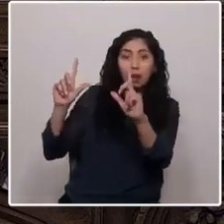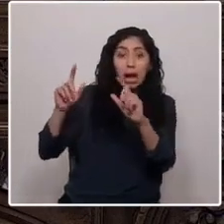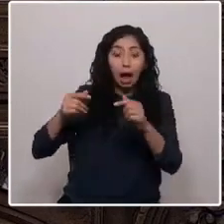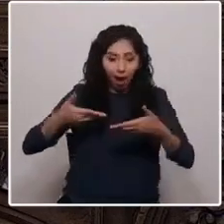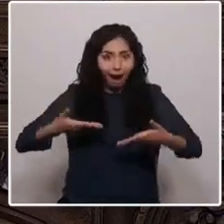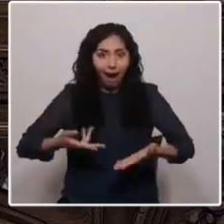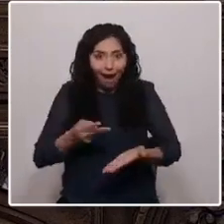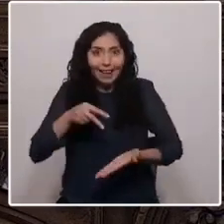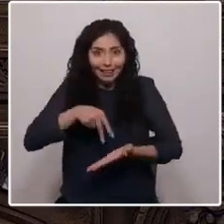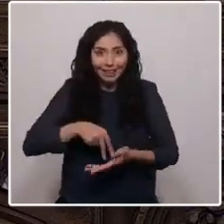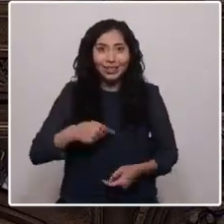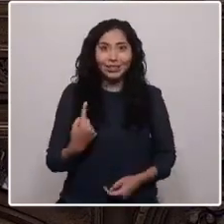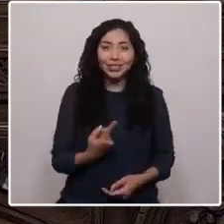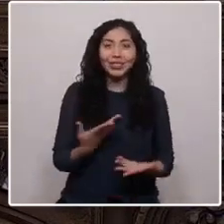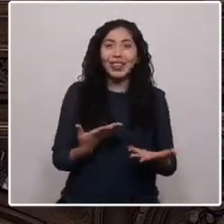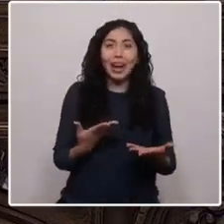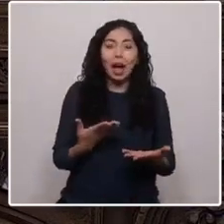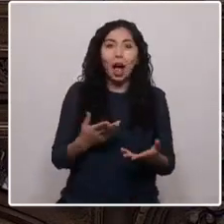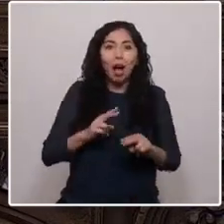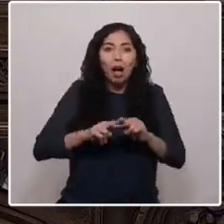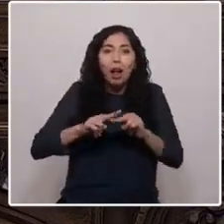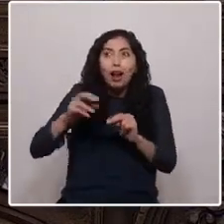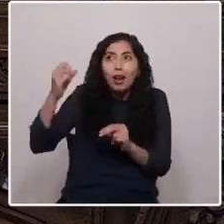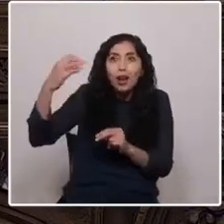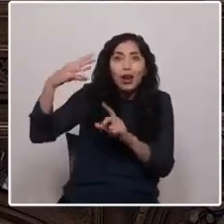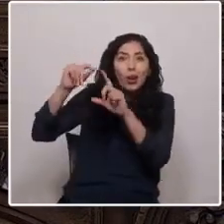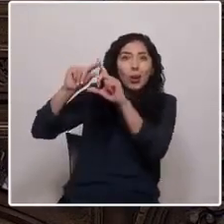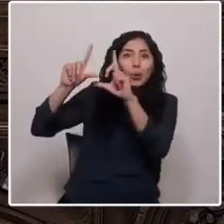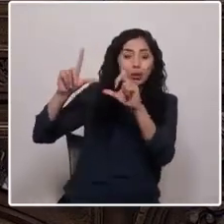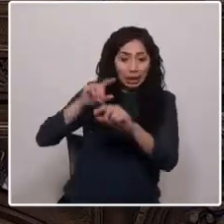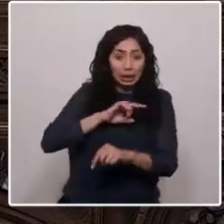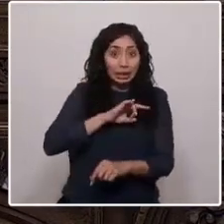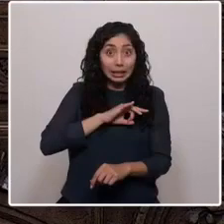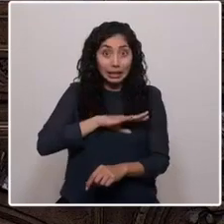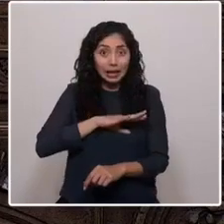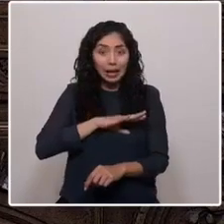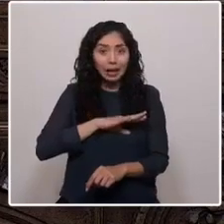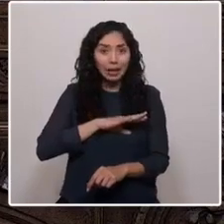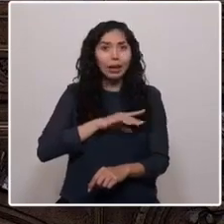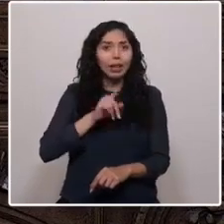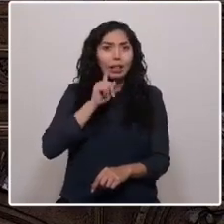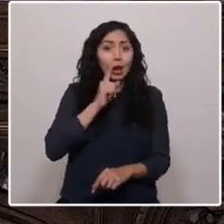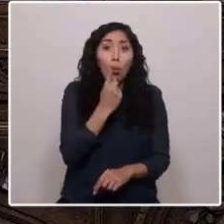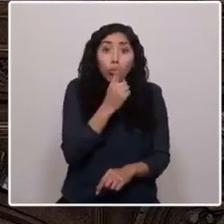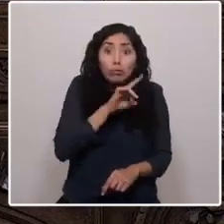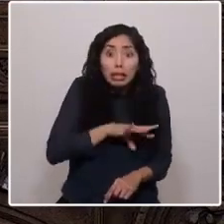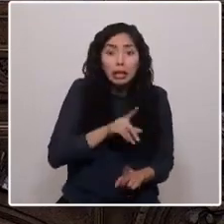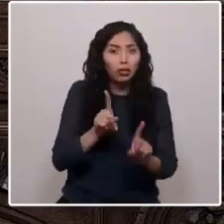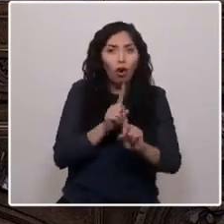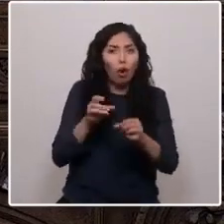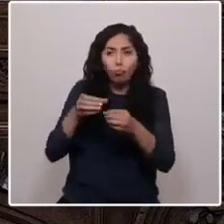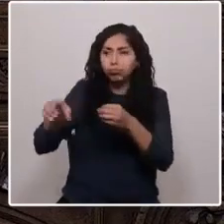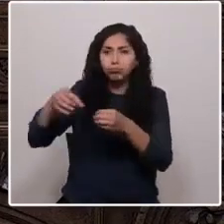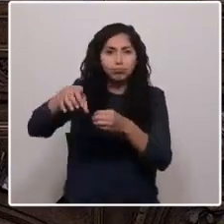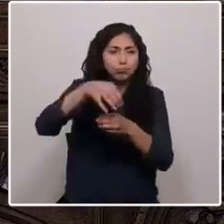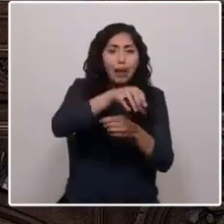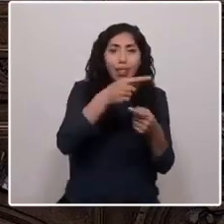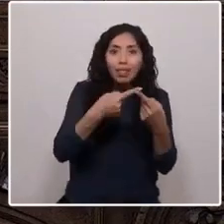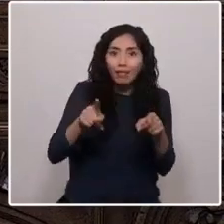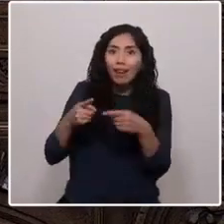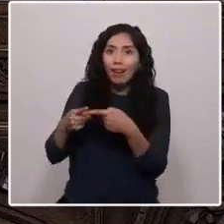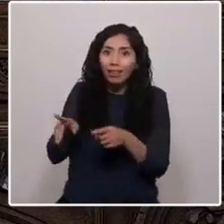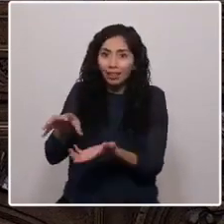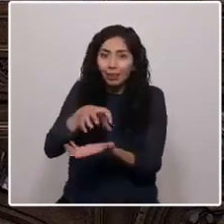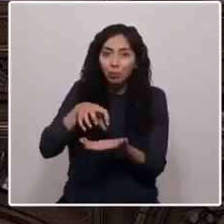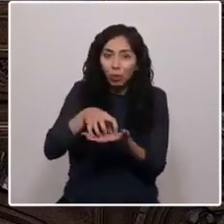sembrando el alba, en un Chile que es muchos chiles, emergiendo del cadáver de un mundo que se resiste